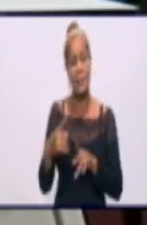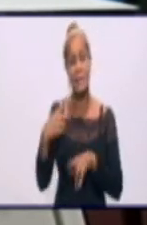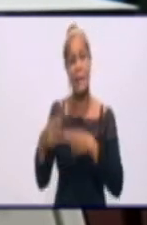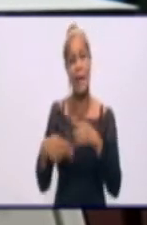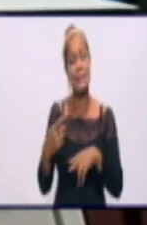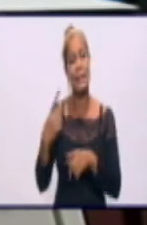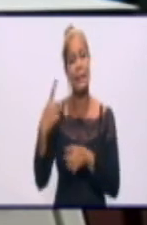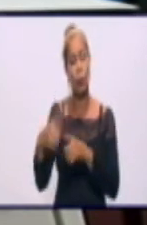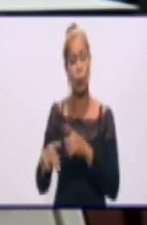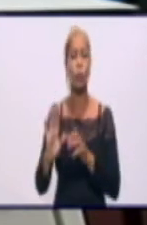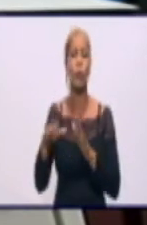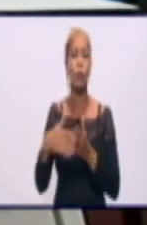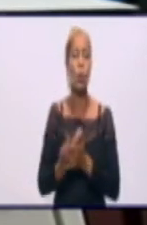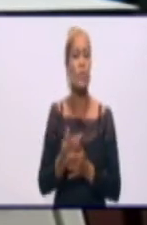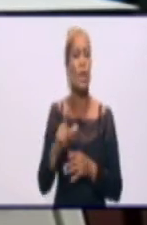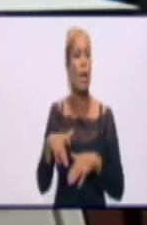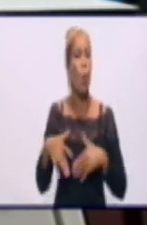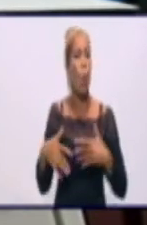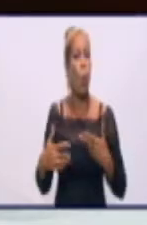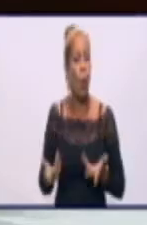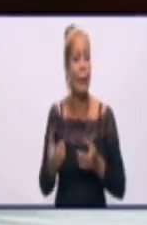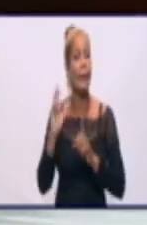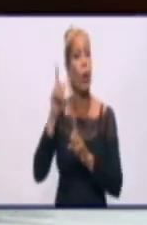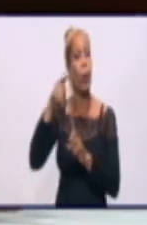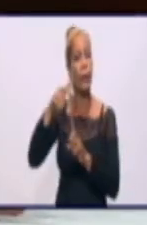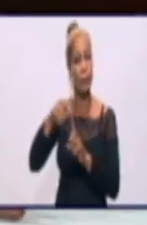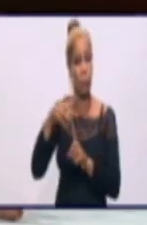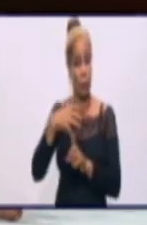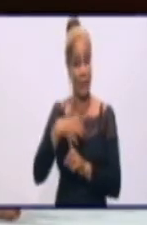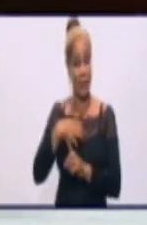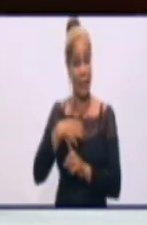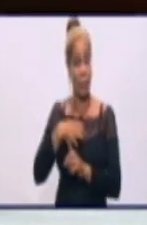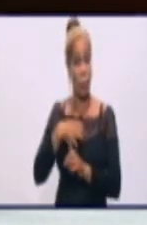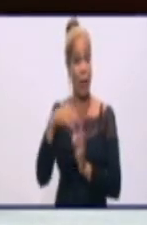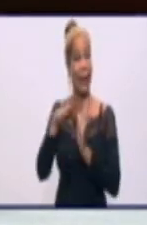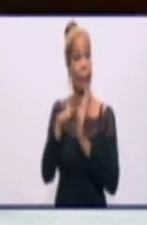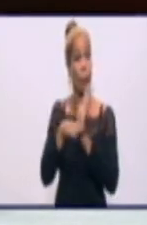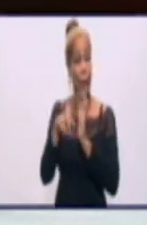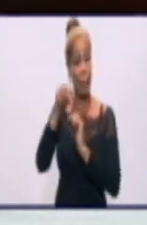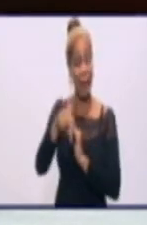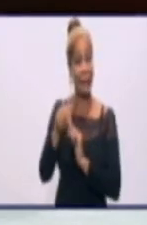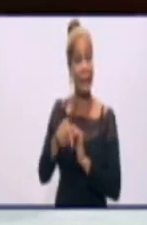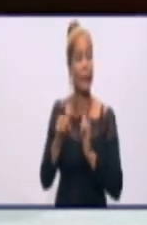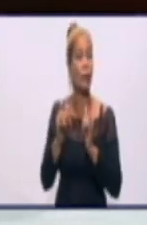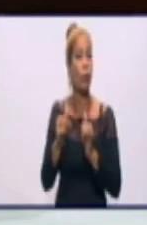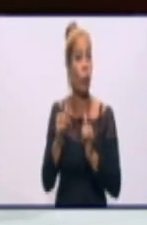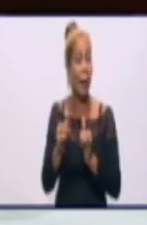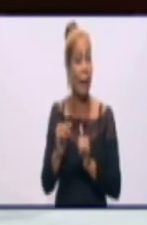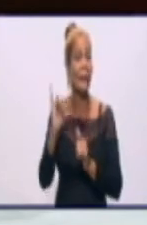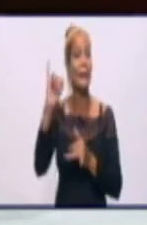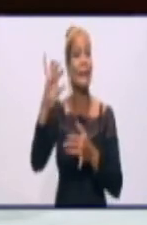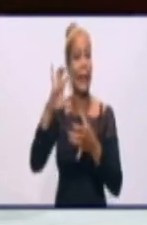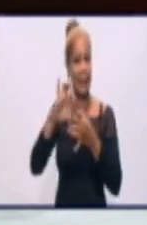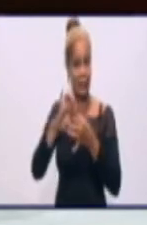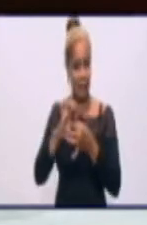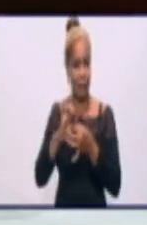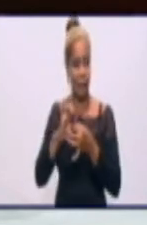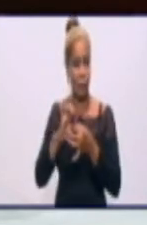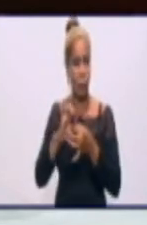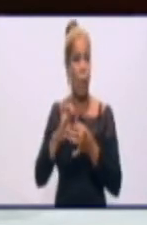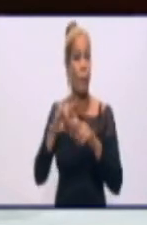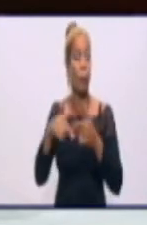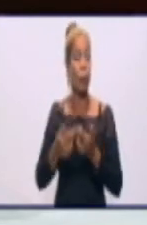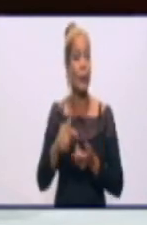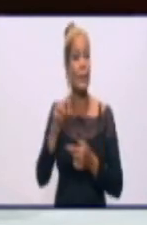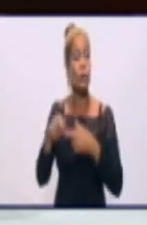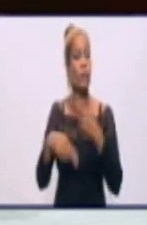uno de los objetivos que tenemos en el programa con la presencia de Solís? Y que ha sido además una indicación del Grupo Temporal